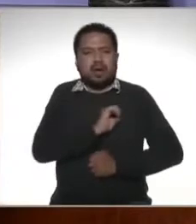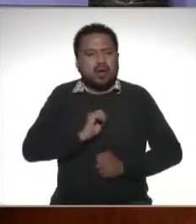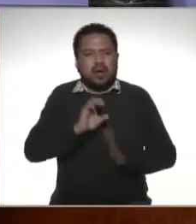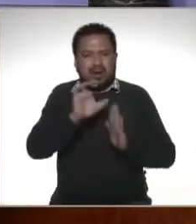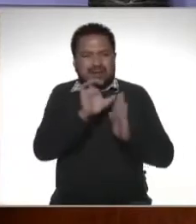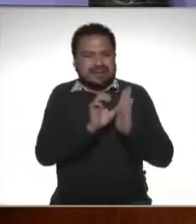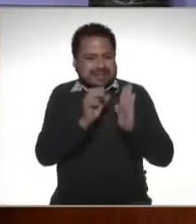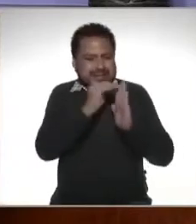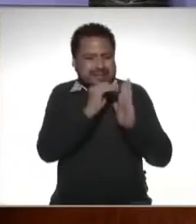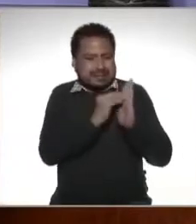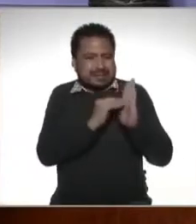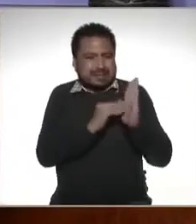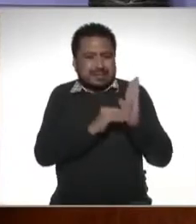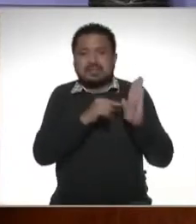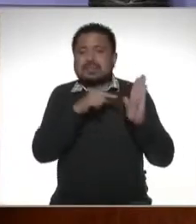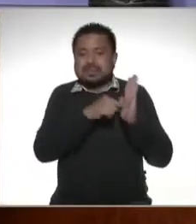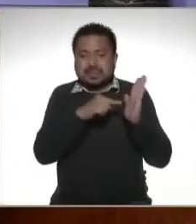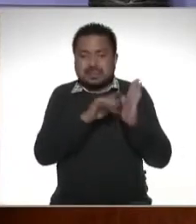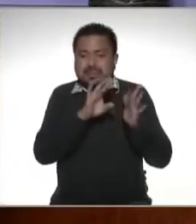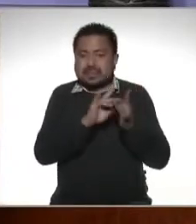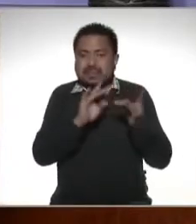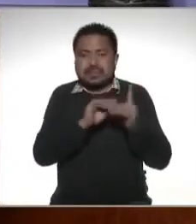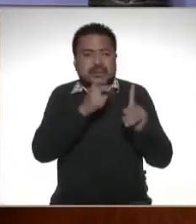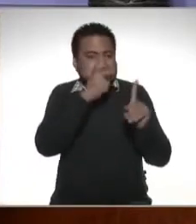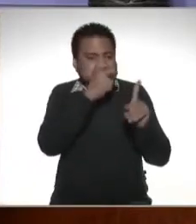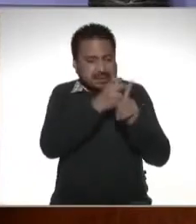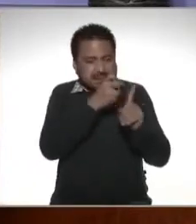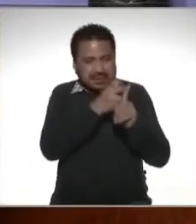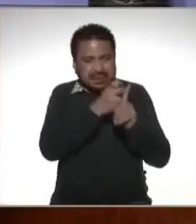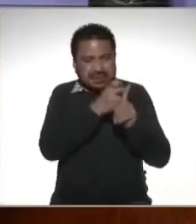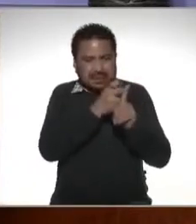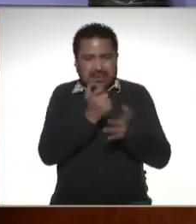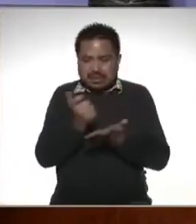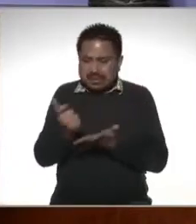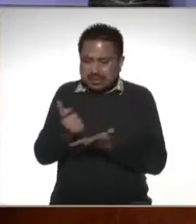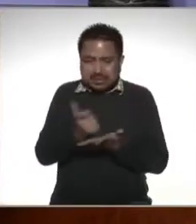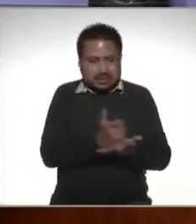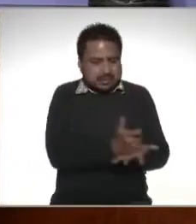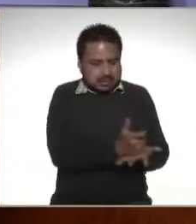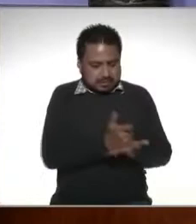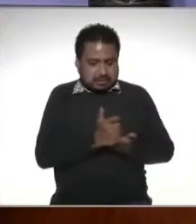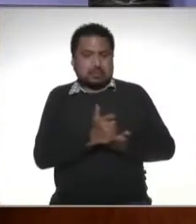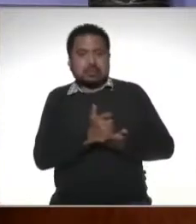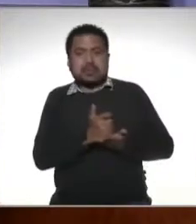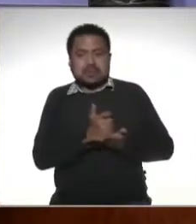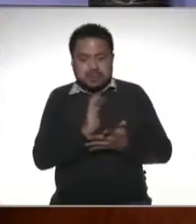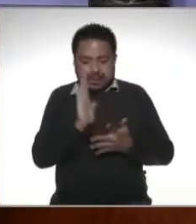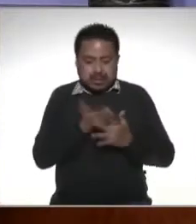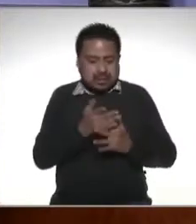constitucional y entonces de ese dinero que él percibe una parte la tiene que pagar